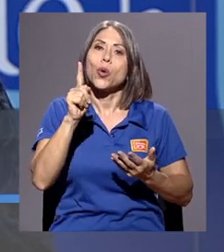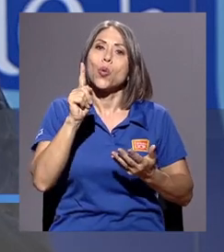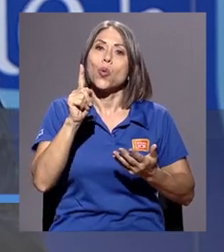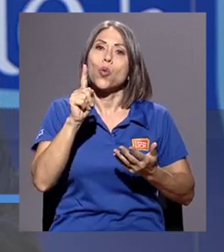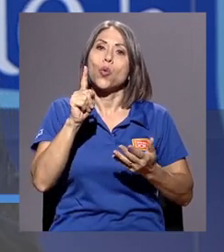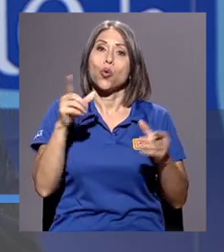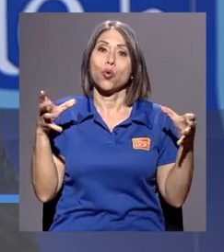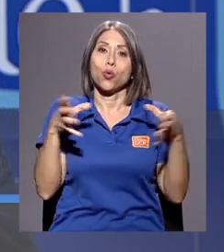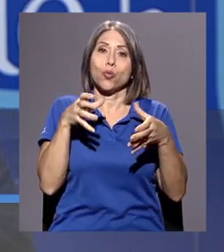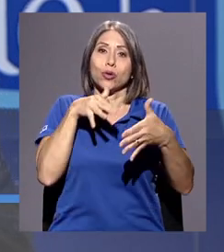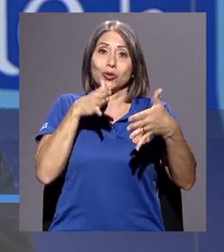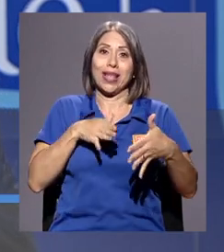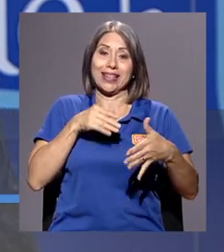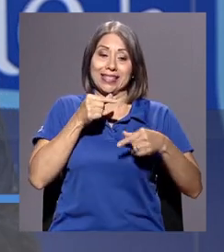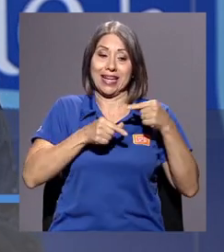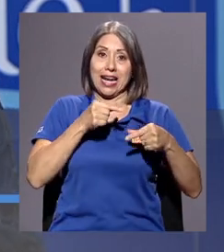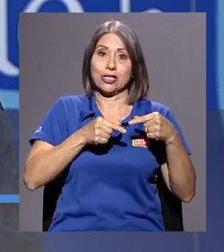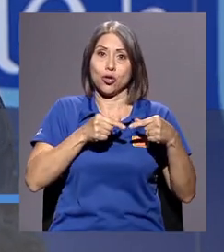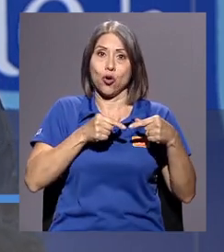a tercer año,